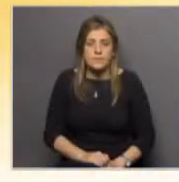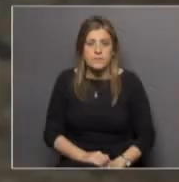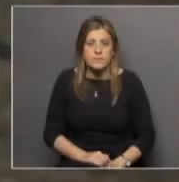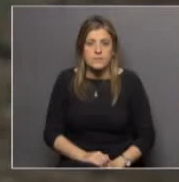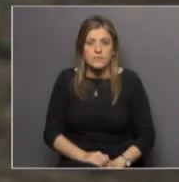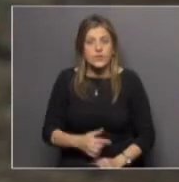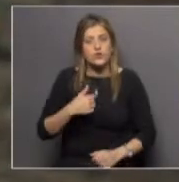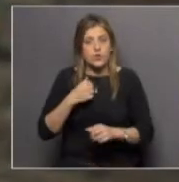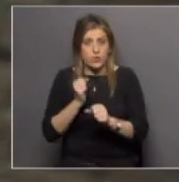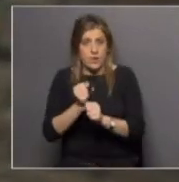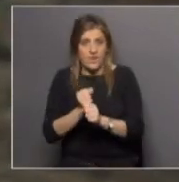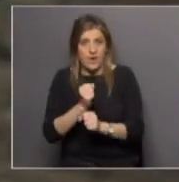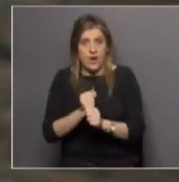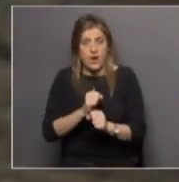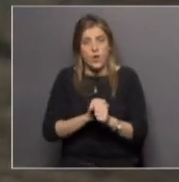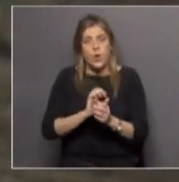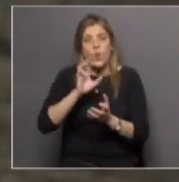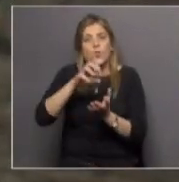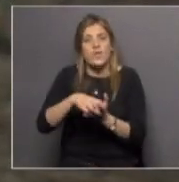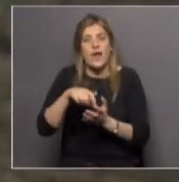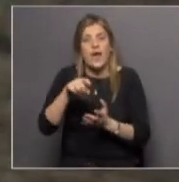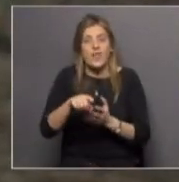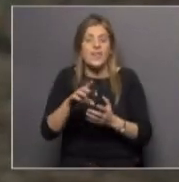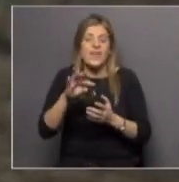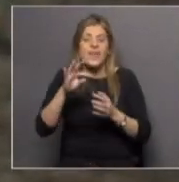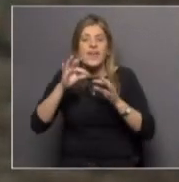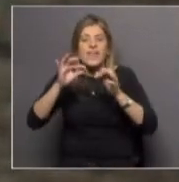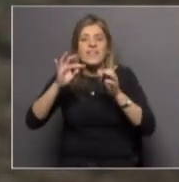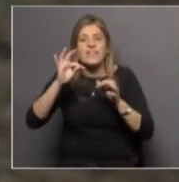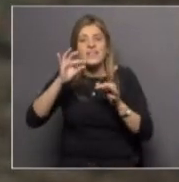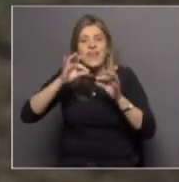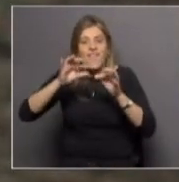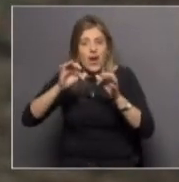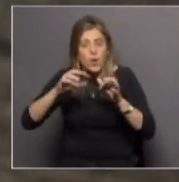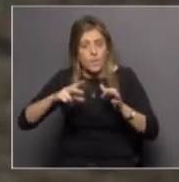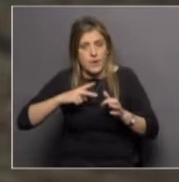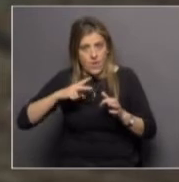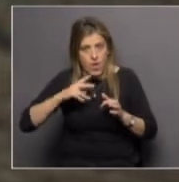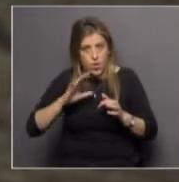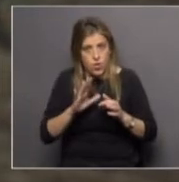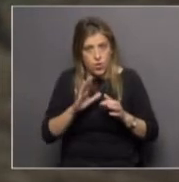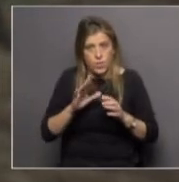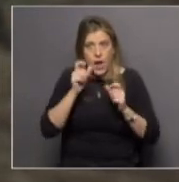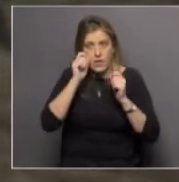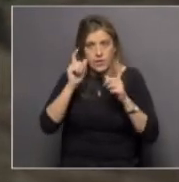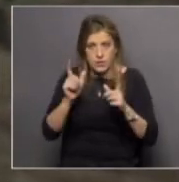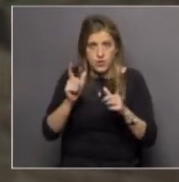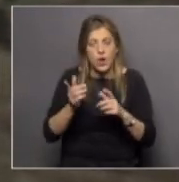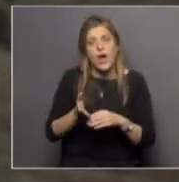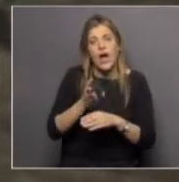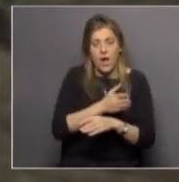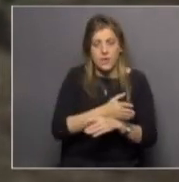yo trabajo en unidades de cesación de tabaco a nivel privado anteriormente lo hice